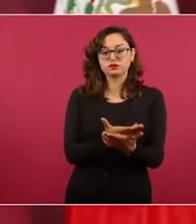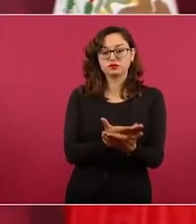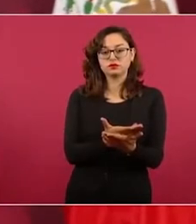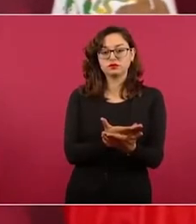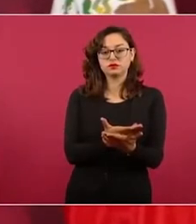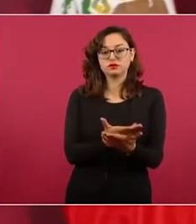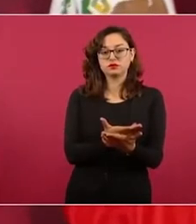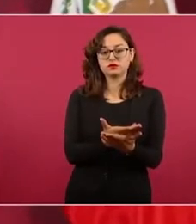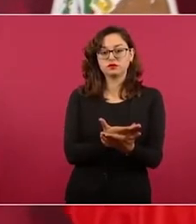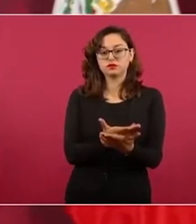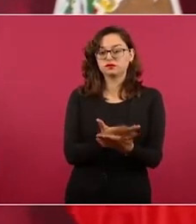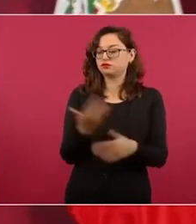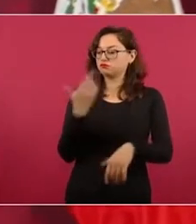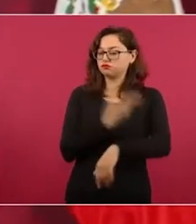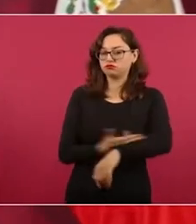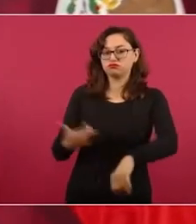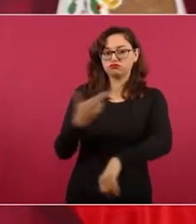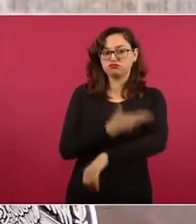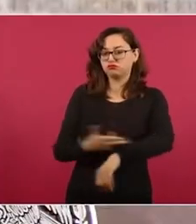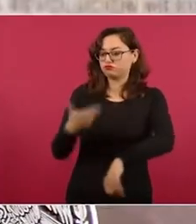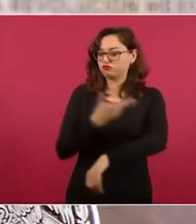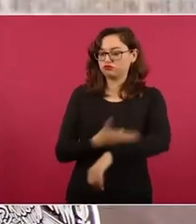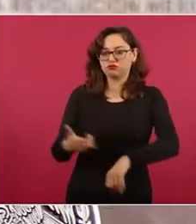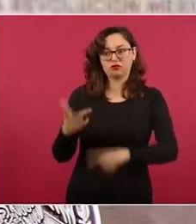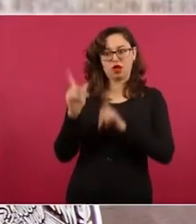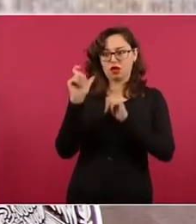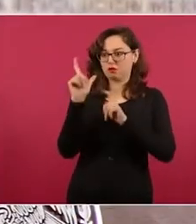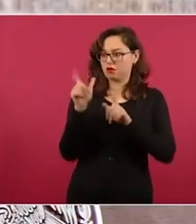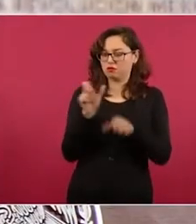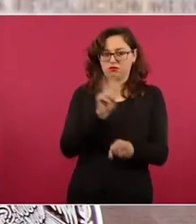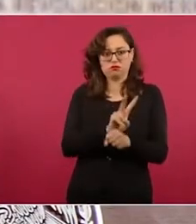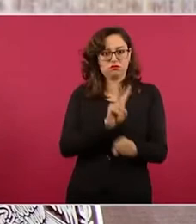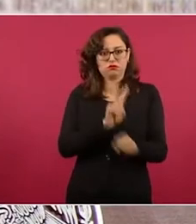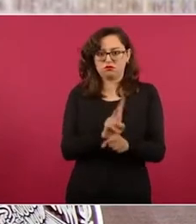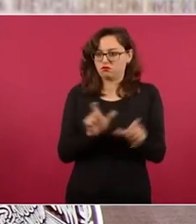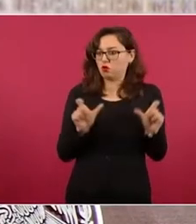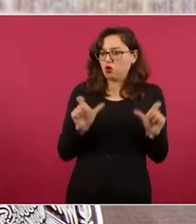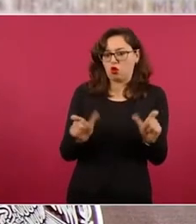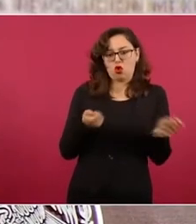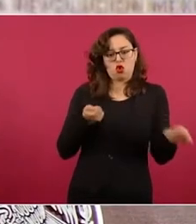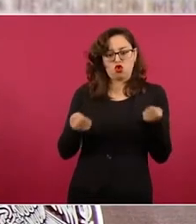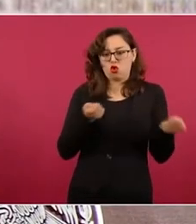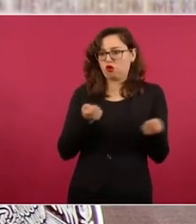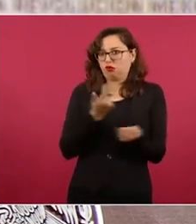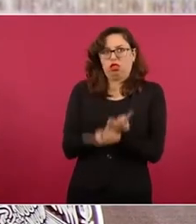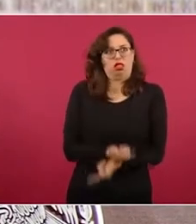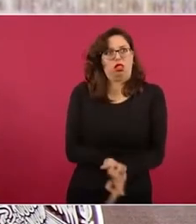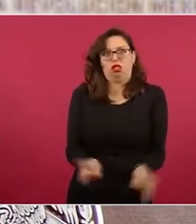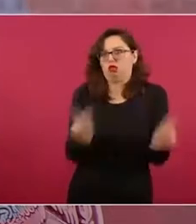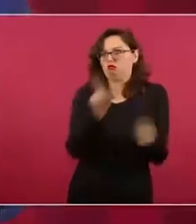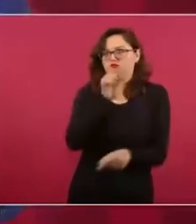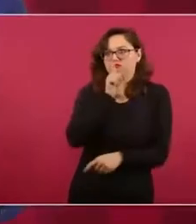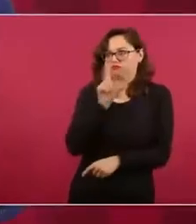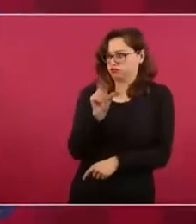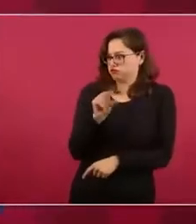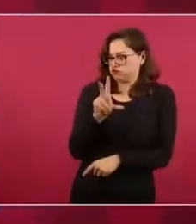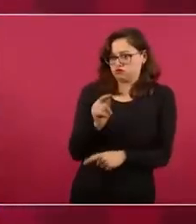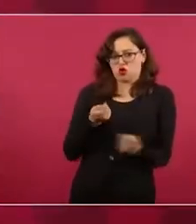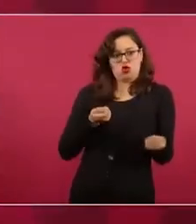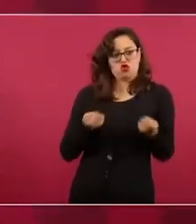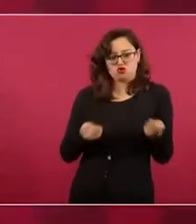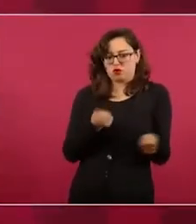El uso de las armas, control de las armas Y el otro extremo